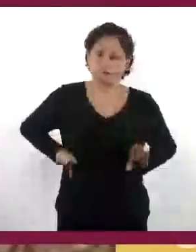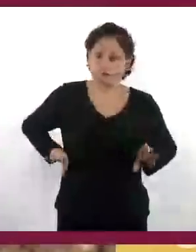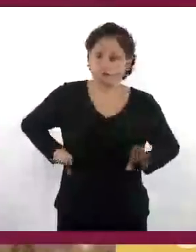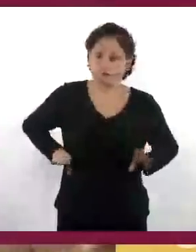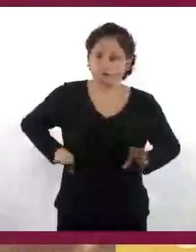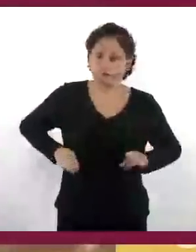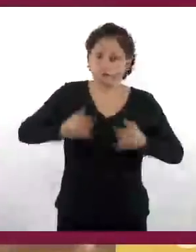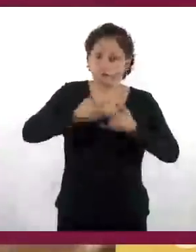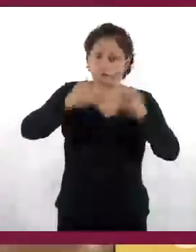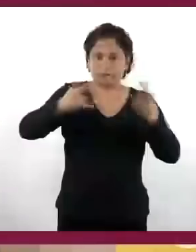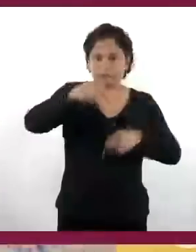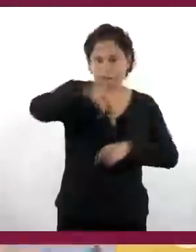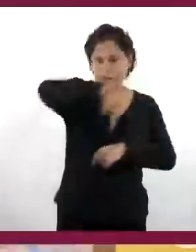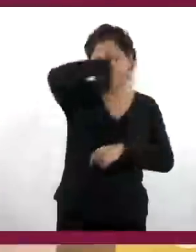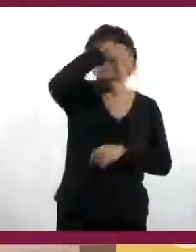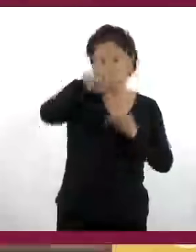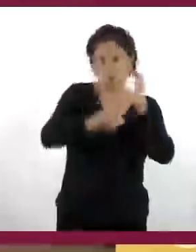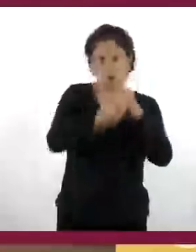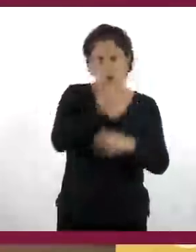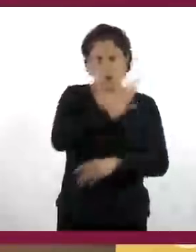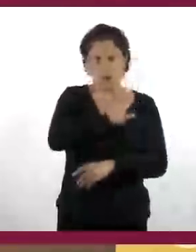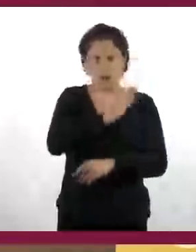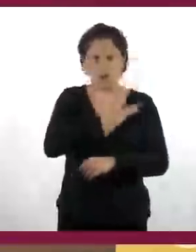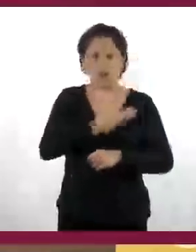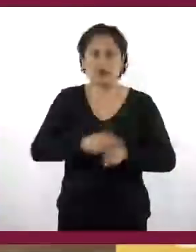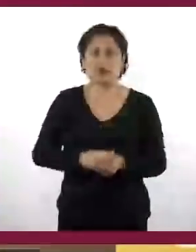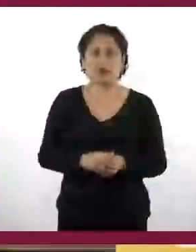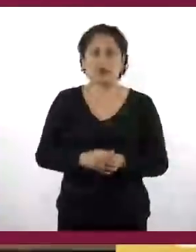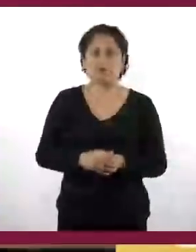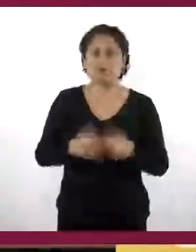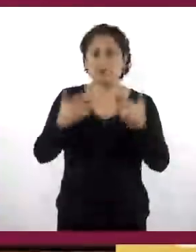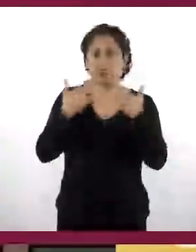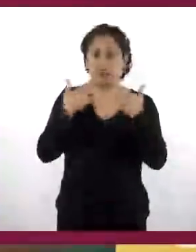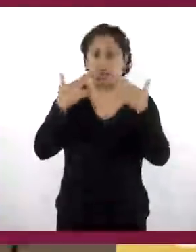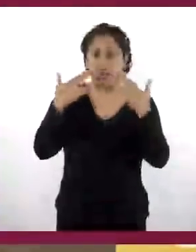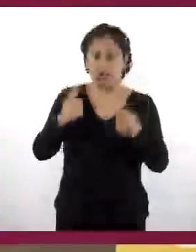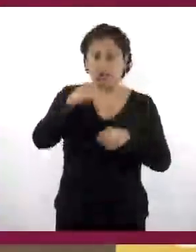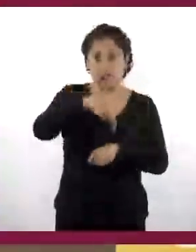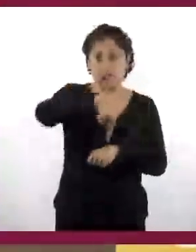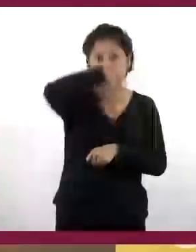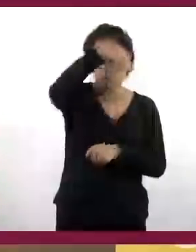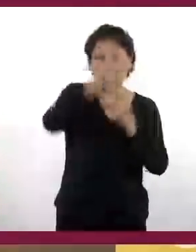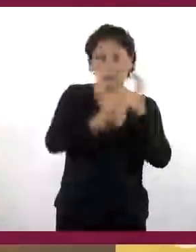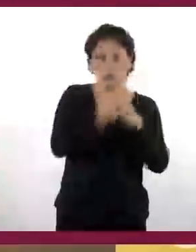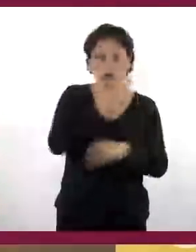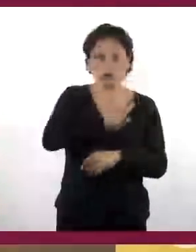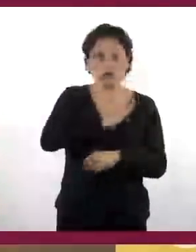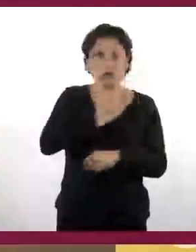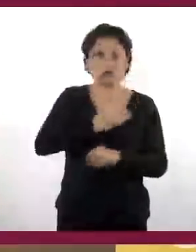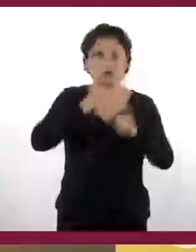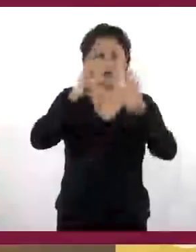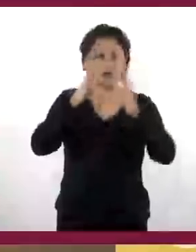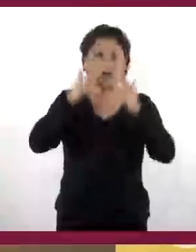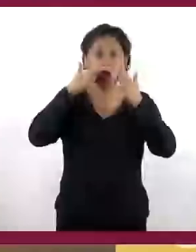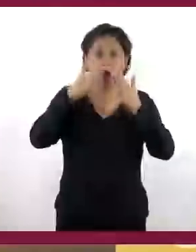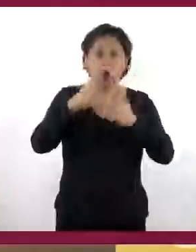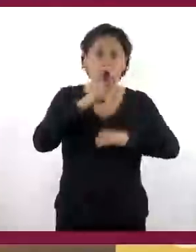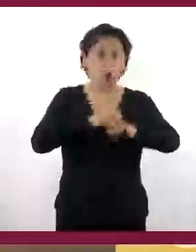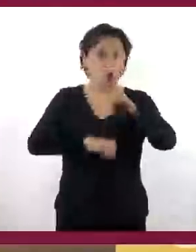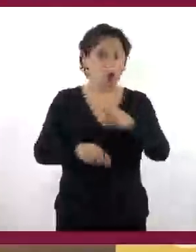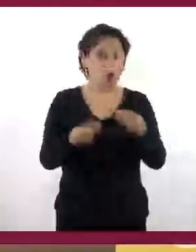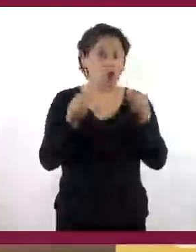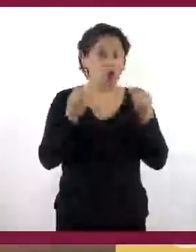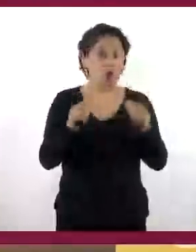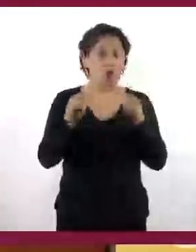historia del norte nuevo hispano. Muchas de las haciendas del norte de Nueva España fueron importantes centros agrícolas y ganaderos en donde se